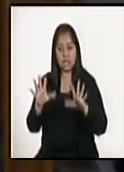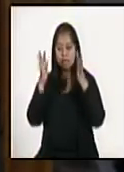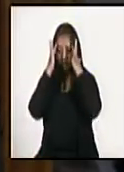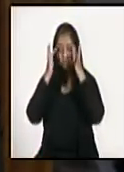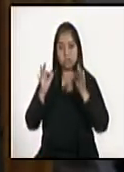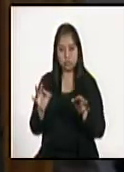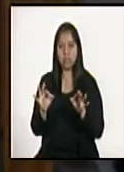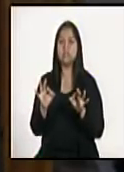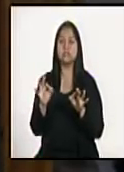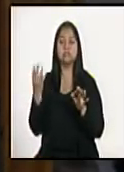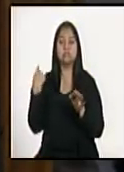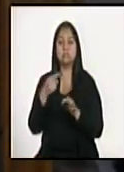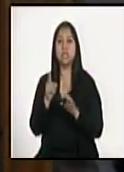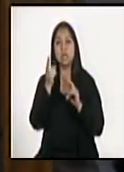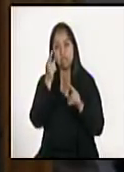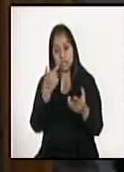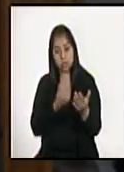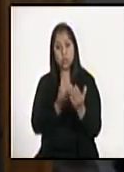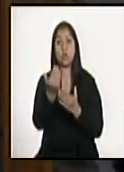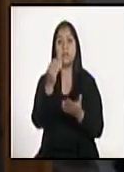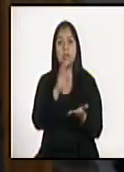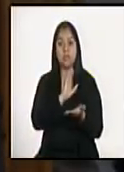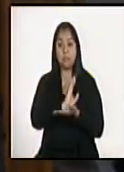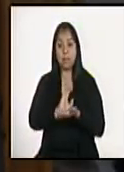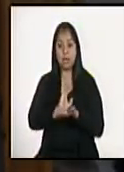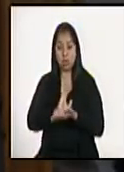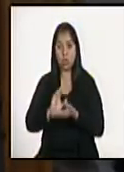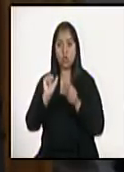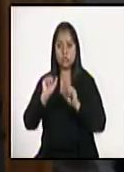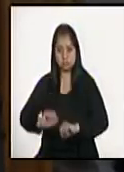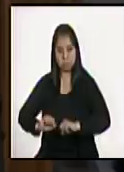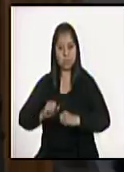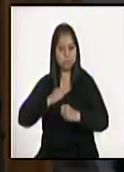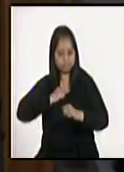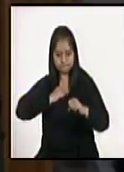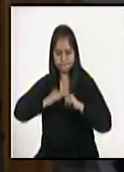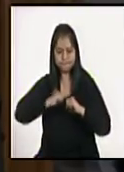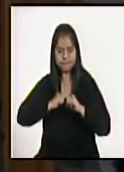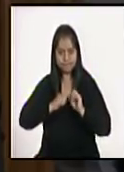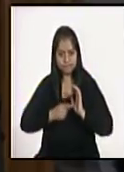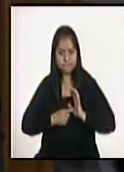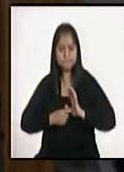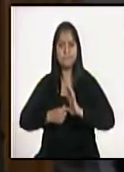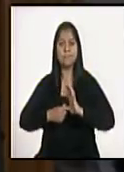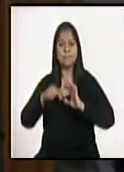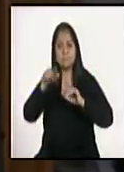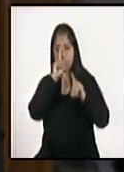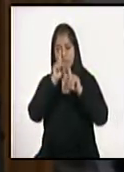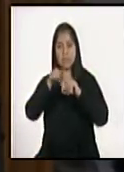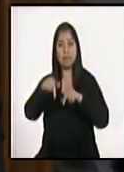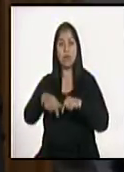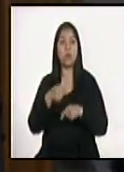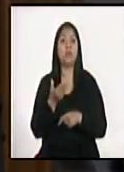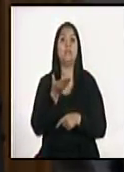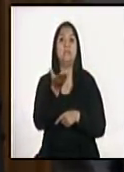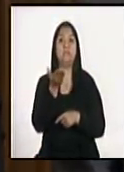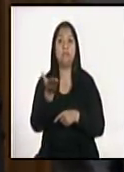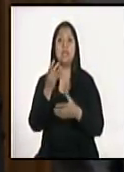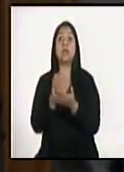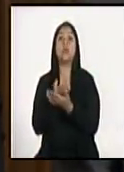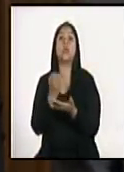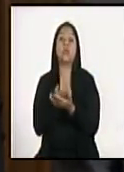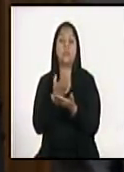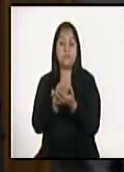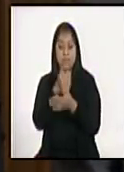para que nuevamente los bancos puedan atender y responder todo el sector financiero a lo que está pidiendo ahora la población que la economía